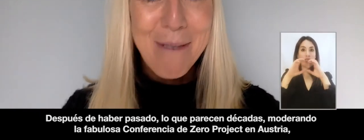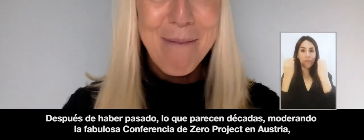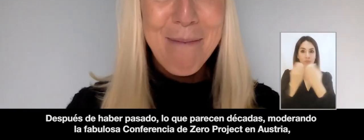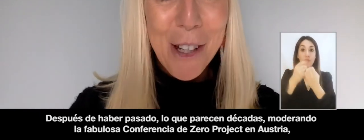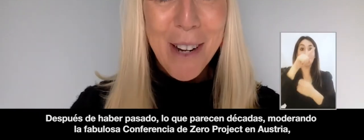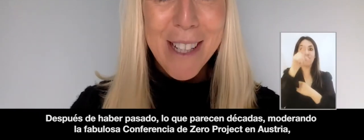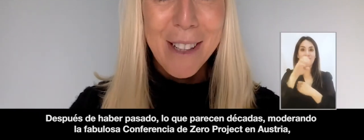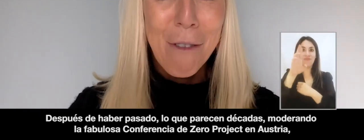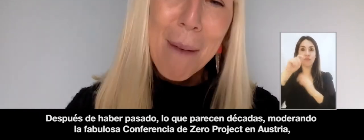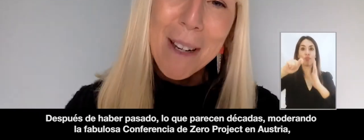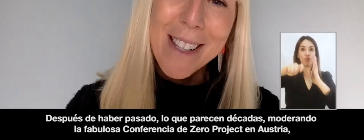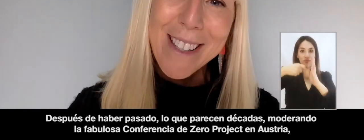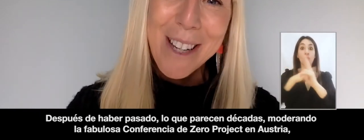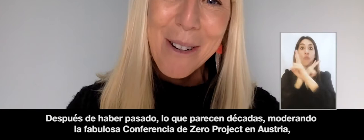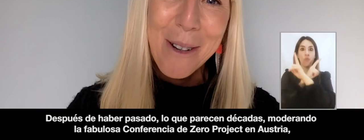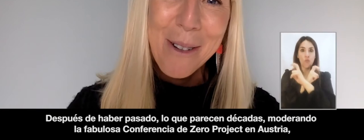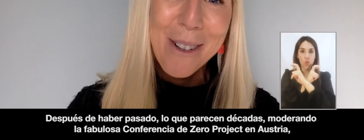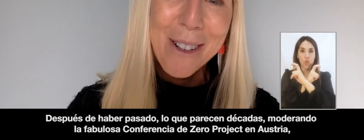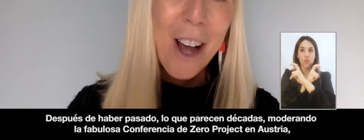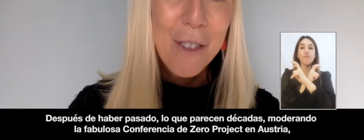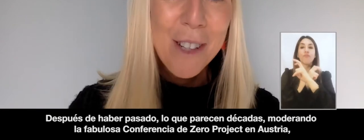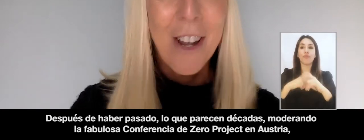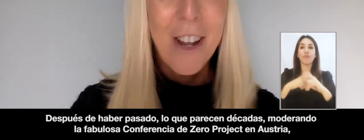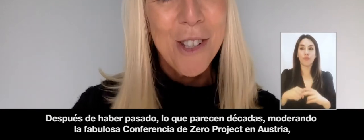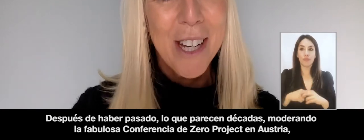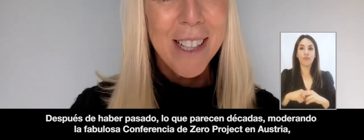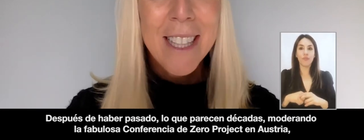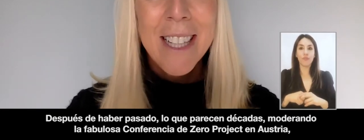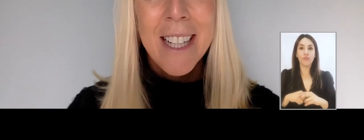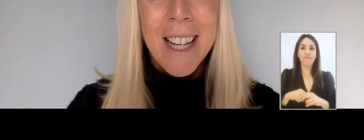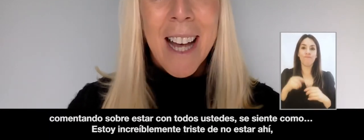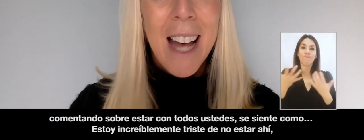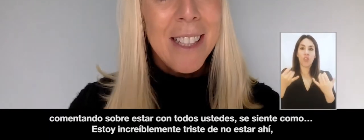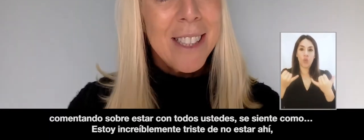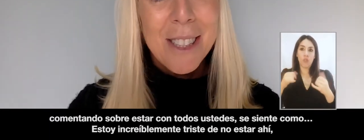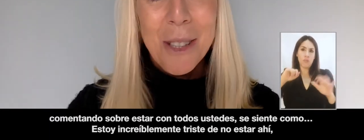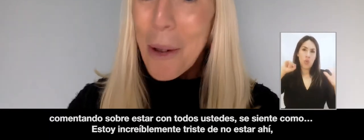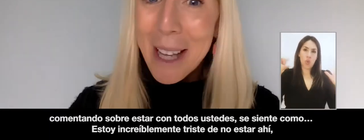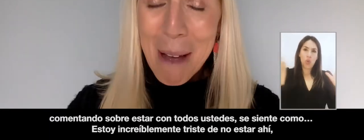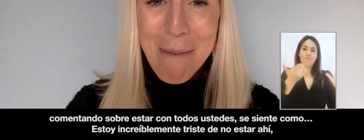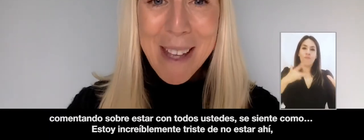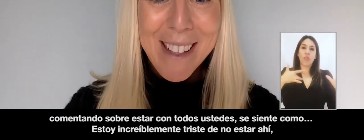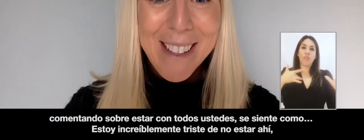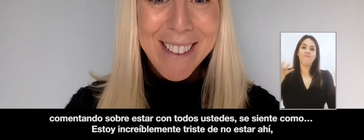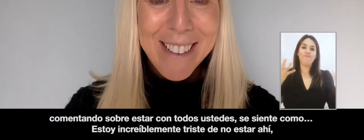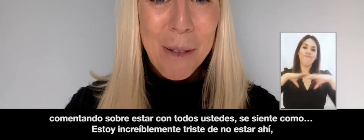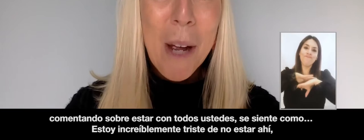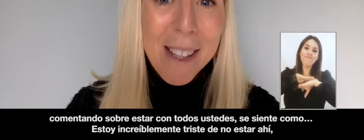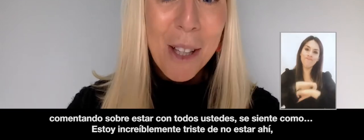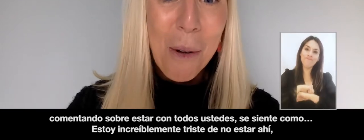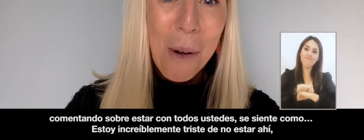moderating the fabulous Xero Conference in Austria and talking about being